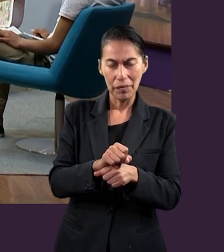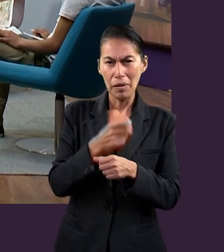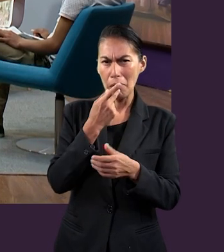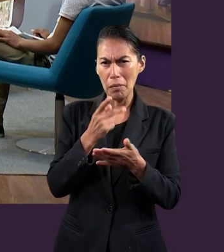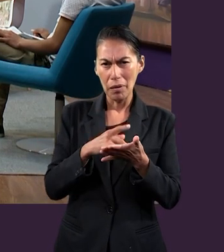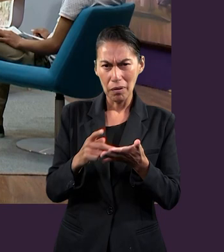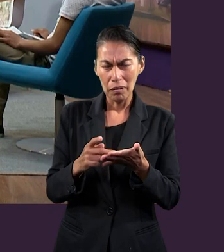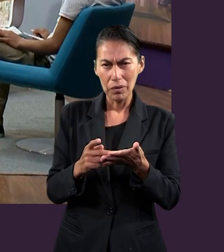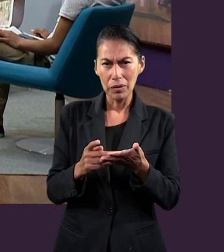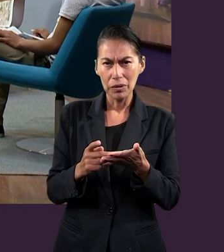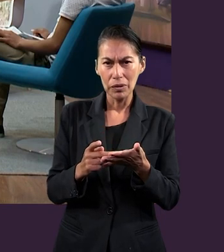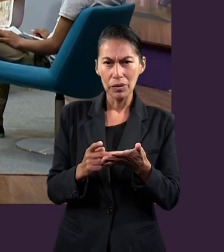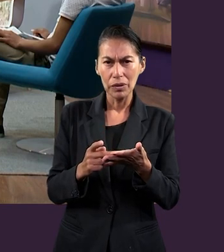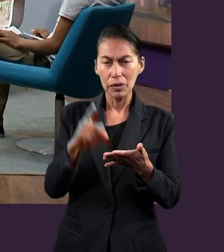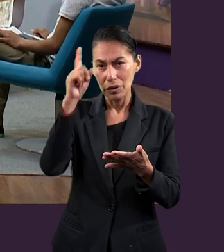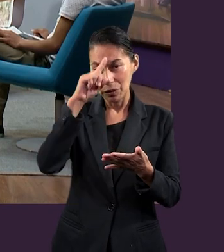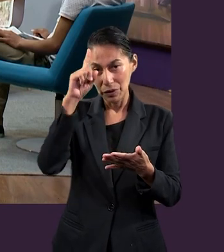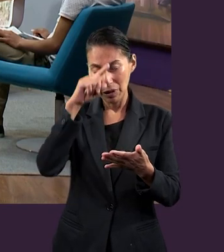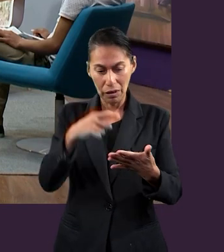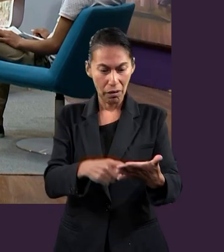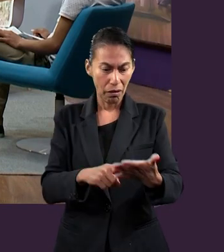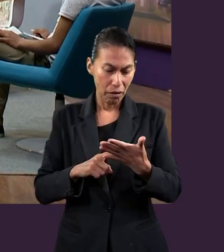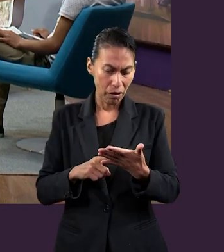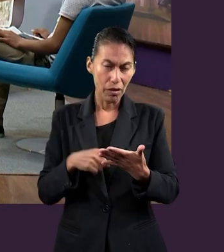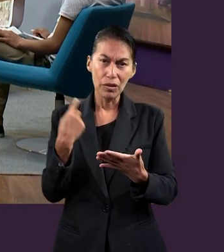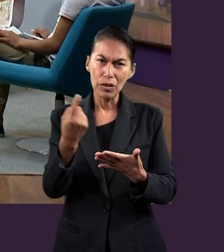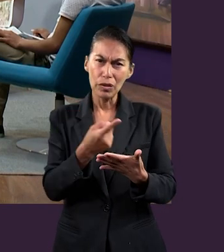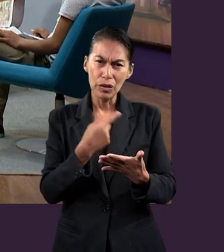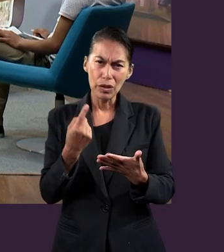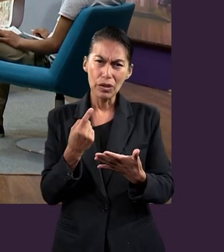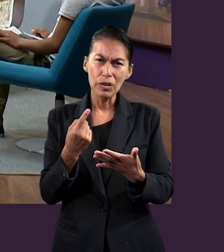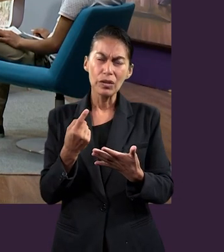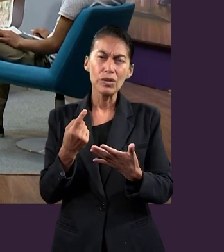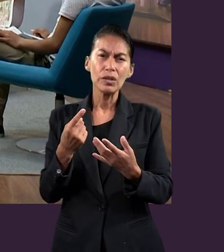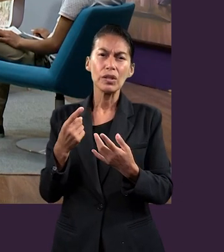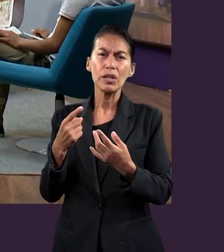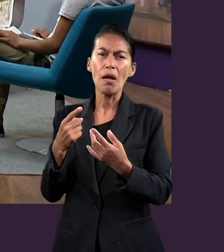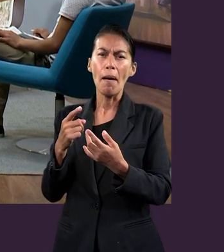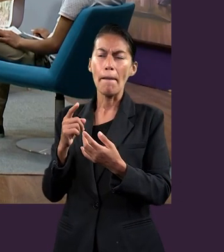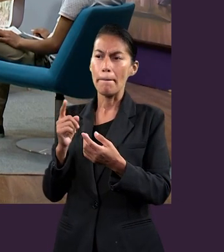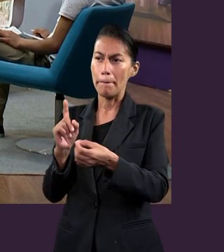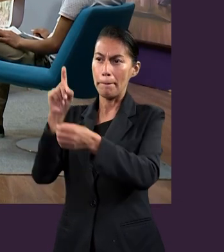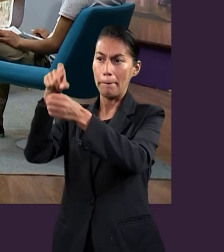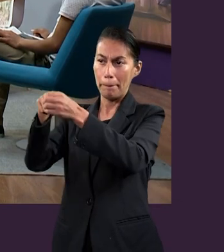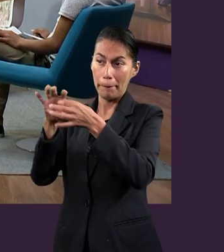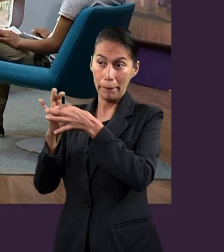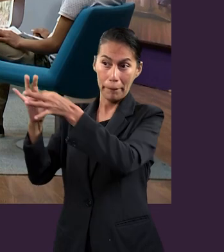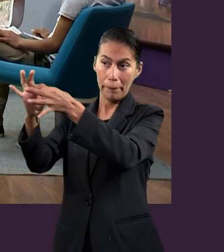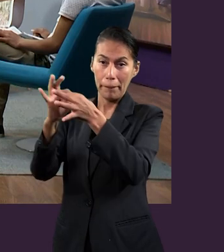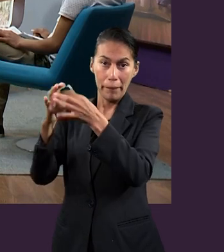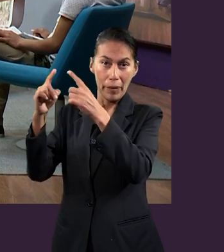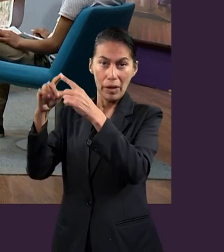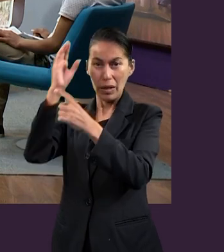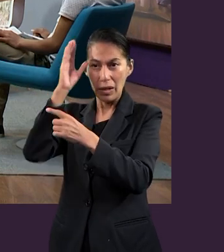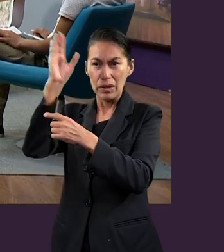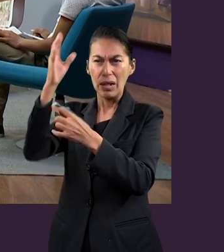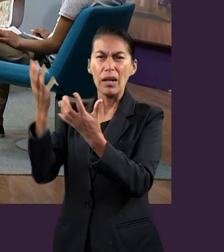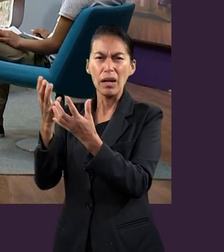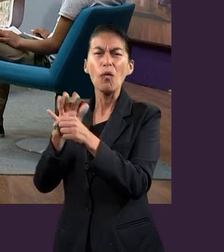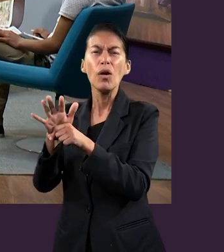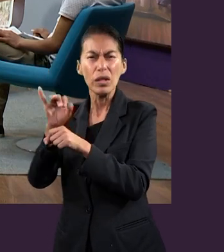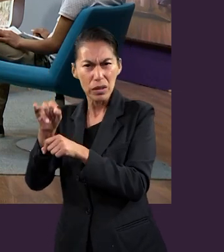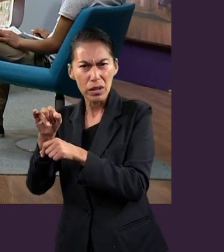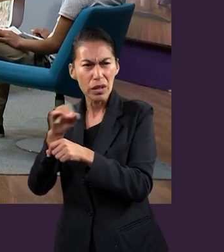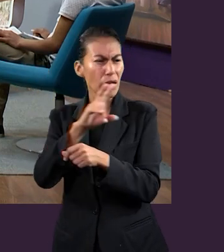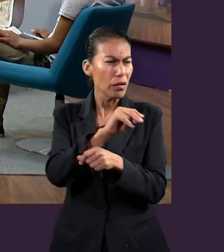unos alineamientos de qué debemos hacer como partes de la Iglesia de Cristo y qué no debemos hacer. A mí